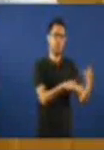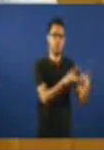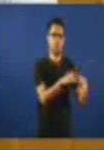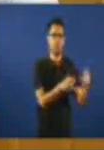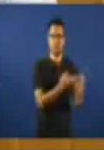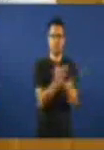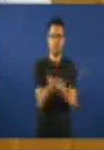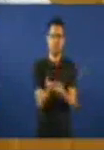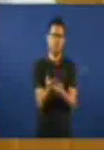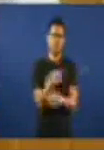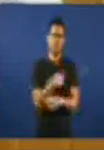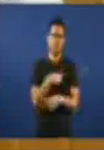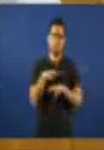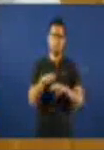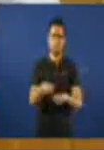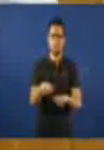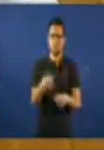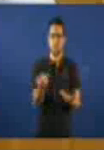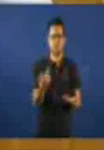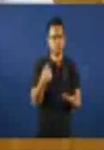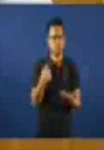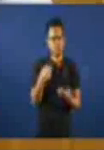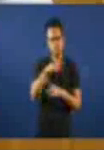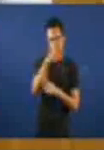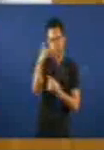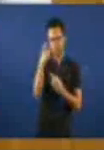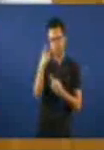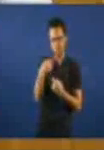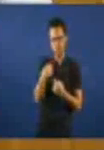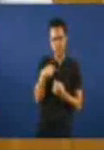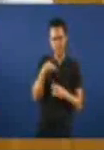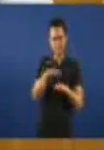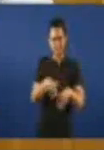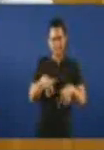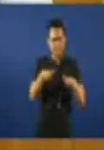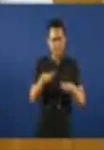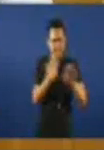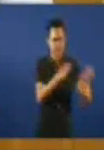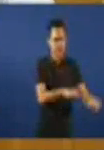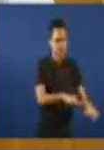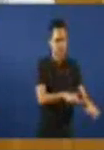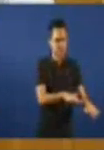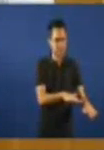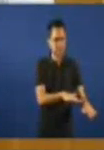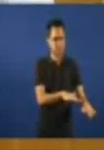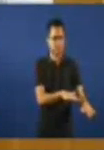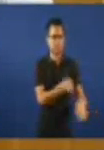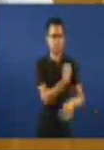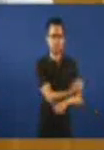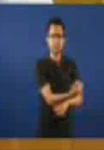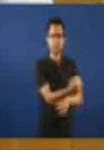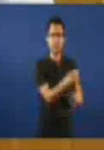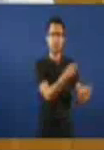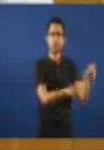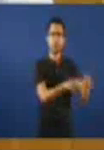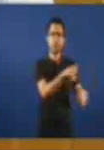pregúntome, a servicio de quen está esta Cámara? Dos cidadanes que leixeron? Ou